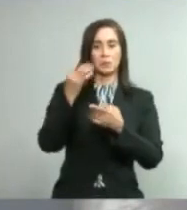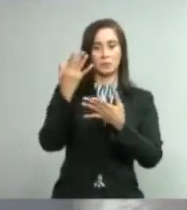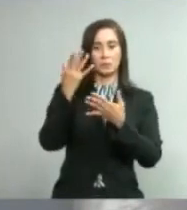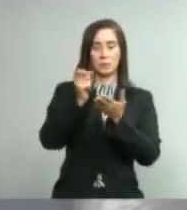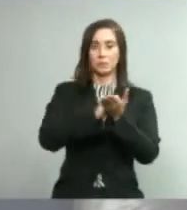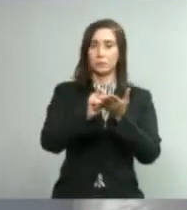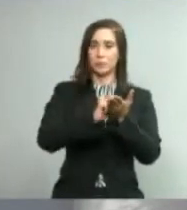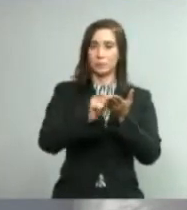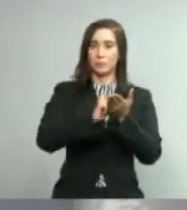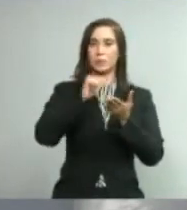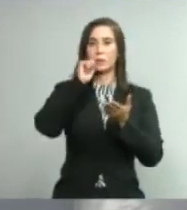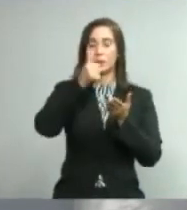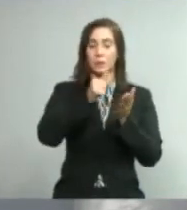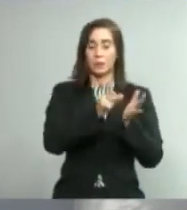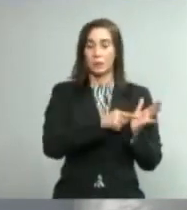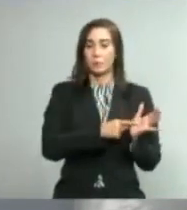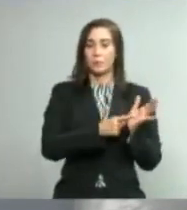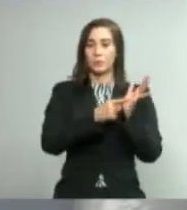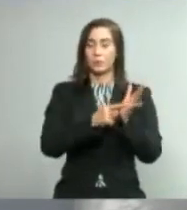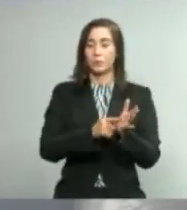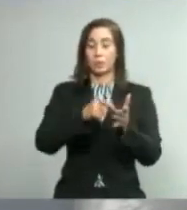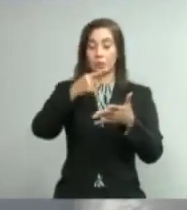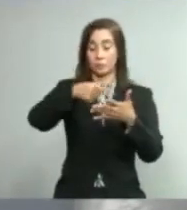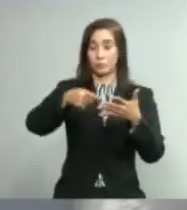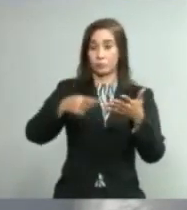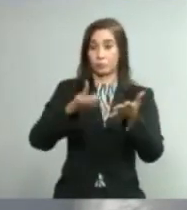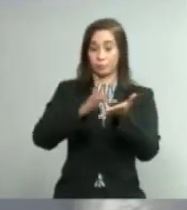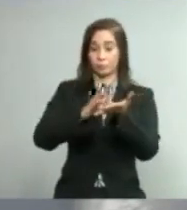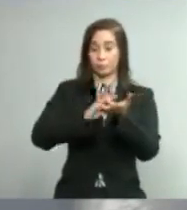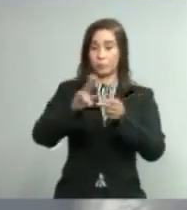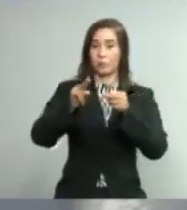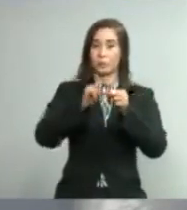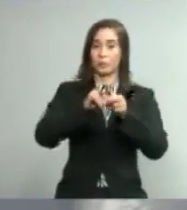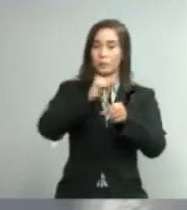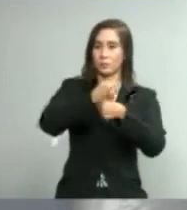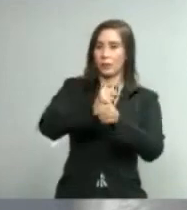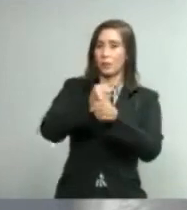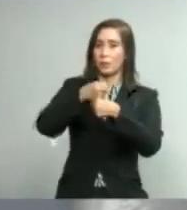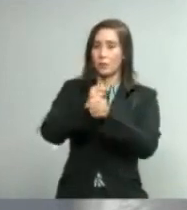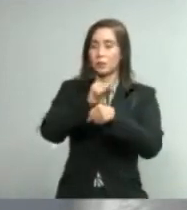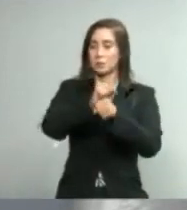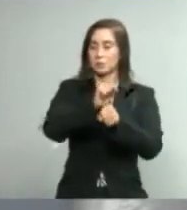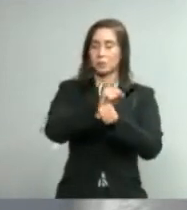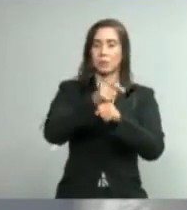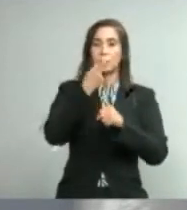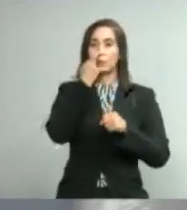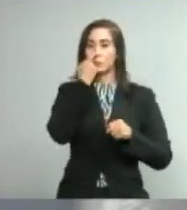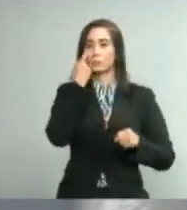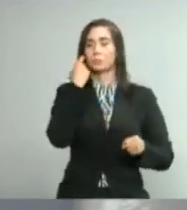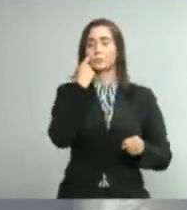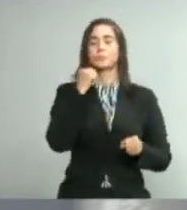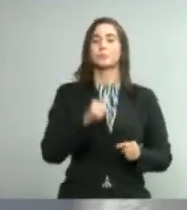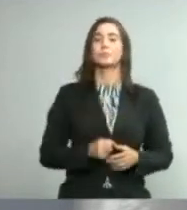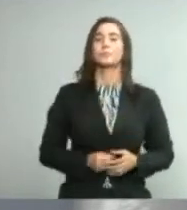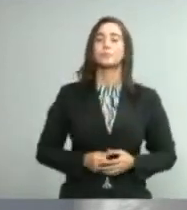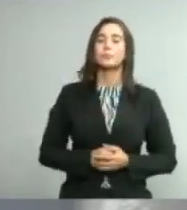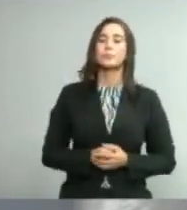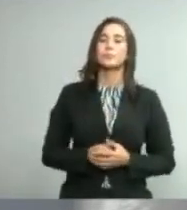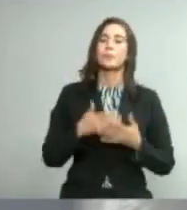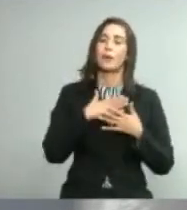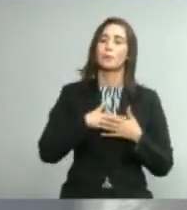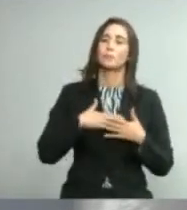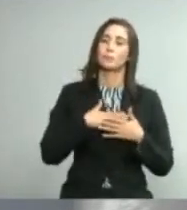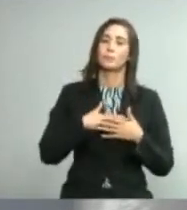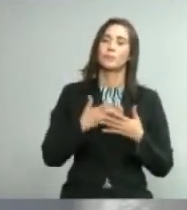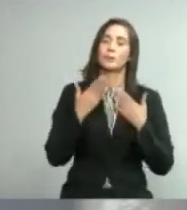porcentual de cada uno de los laboratorios que han estado interviniendo en la realización de las pruebas Por favor,